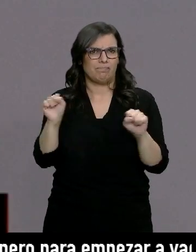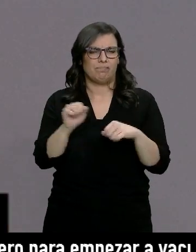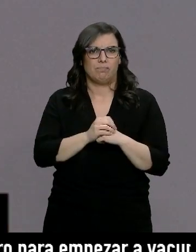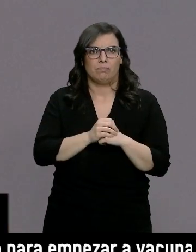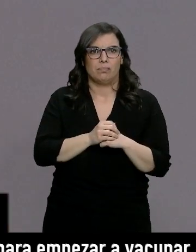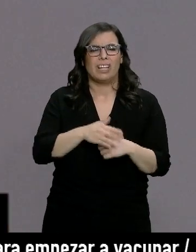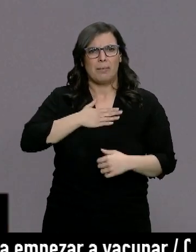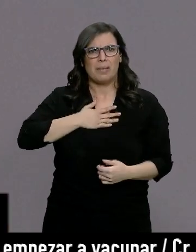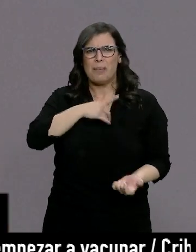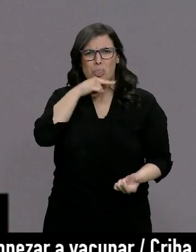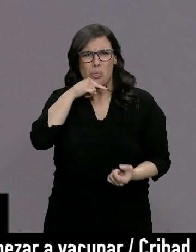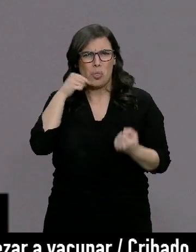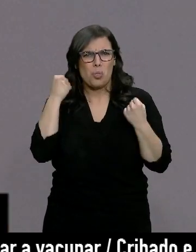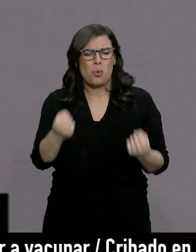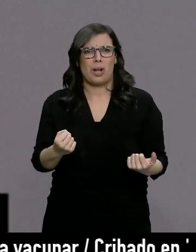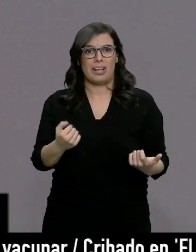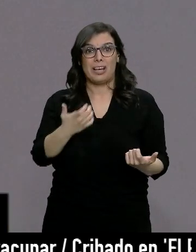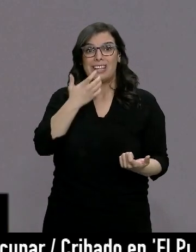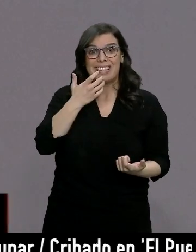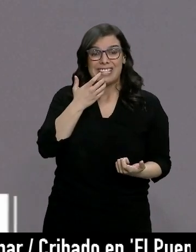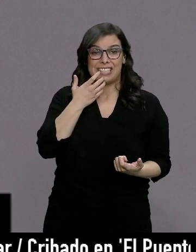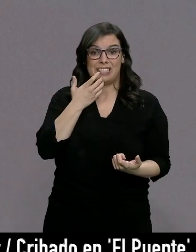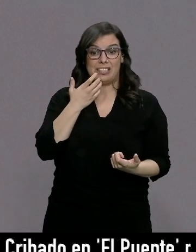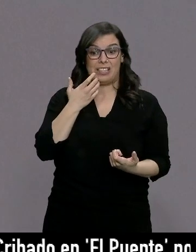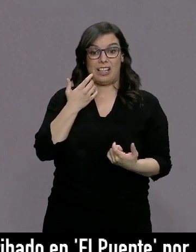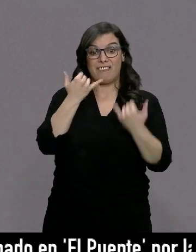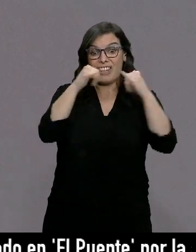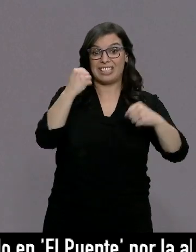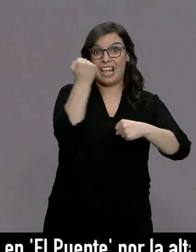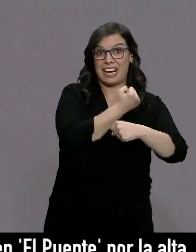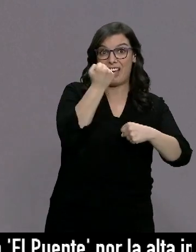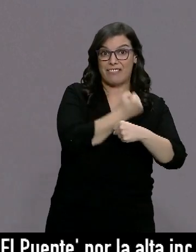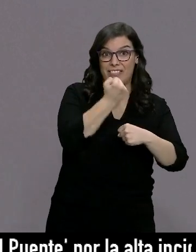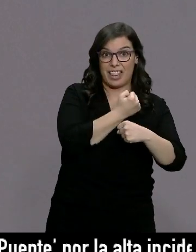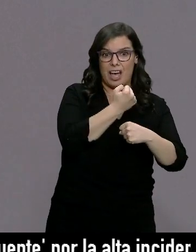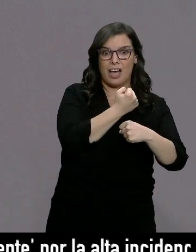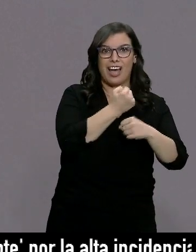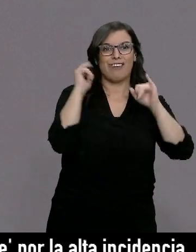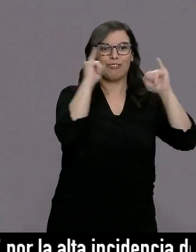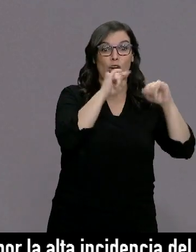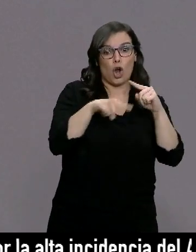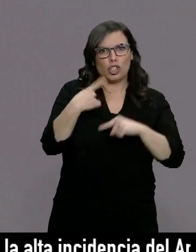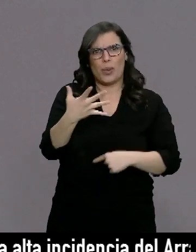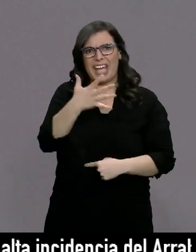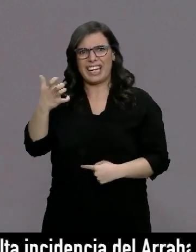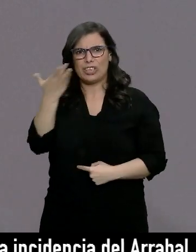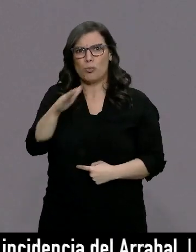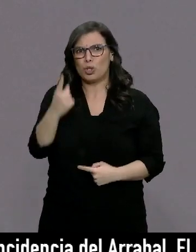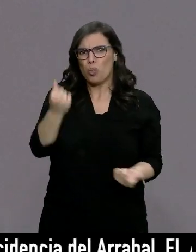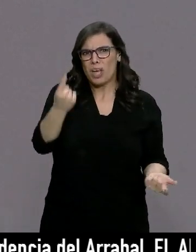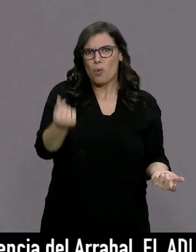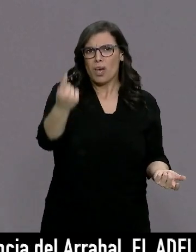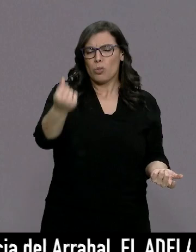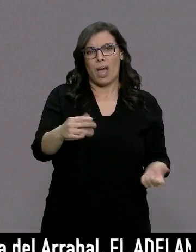Realmente me duele el corazón. Pero si el precio para celebrar estas fiestas son 590 muertos diarios, no es